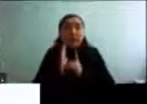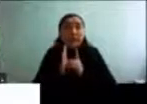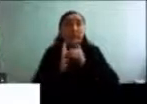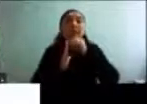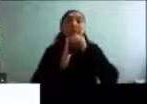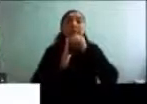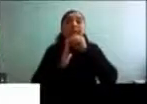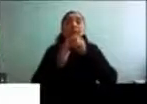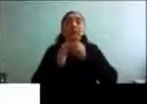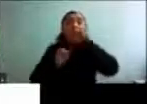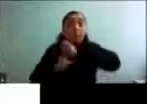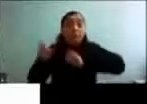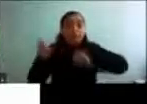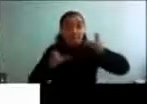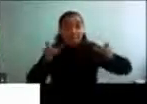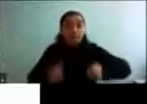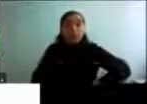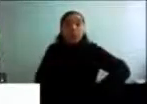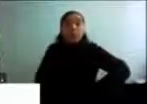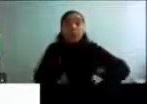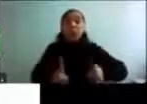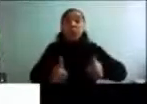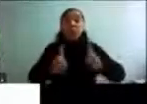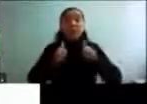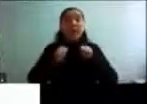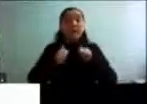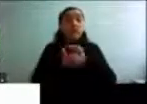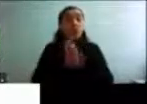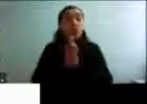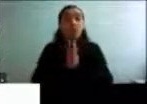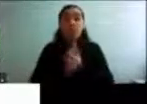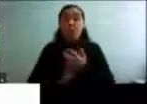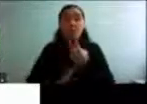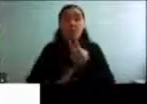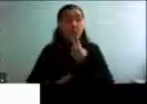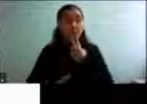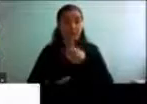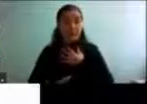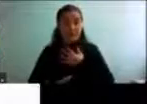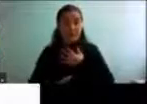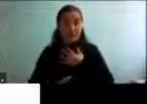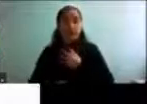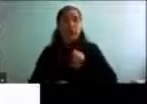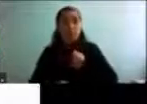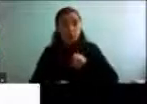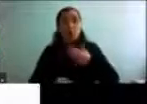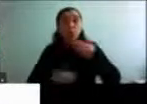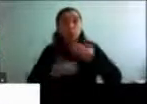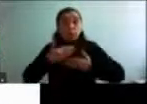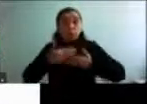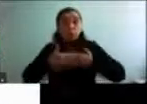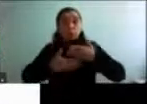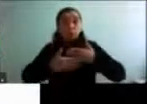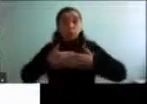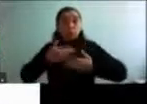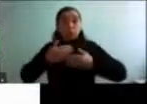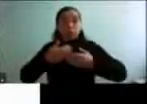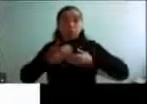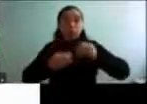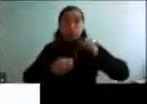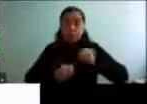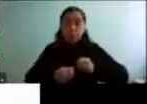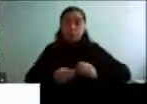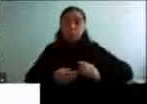es un desafío que lo tenemos que tener presente a lo largo de toda la vida. Uno continúa creciendo y continúa desarrollándose